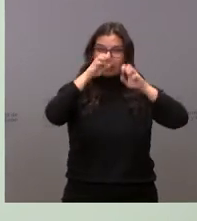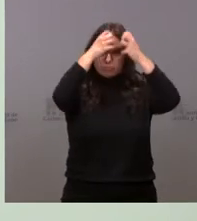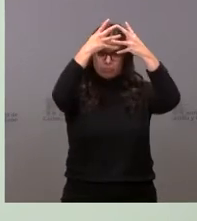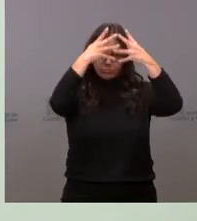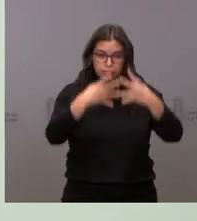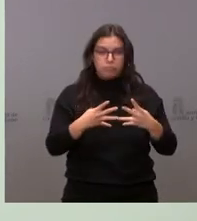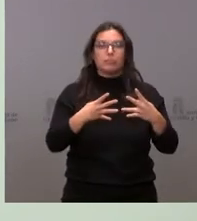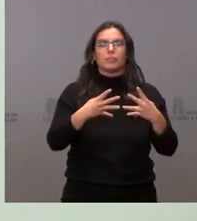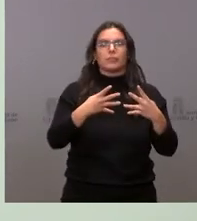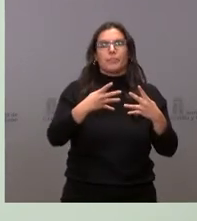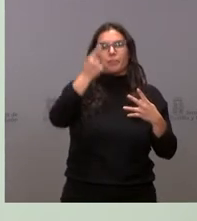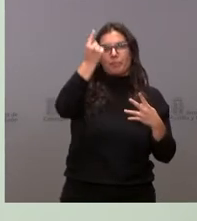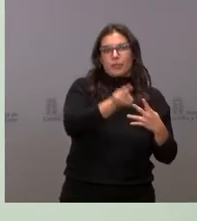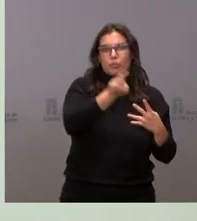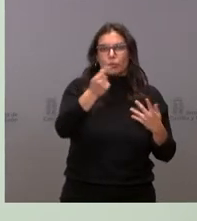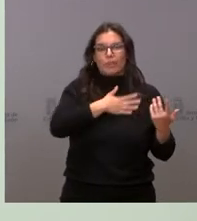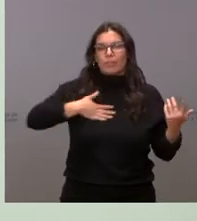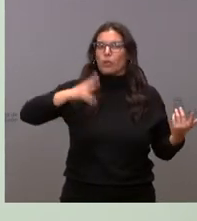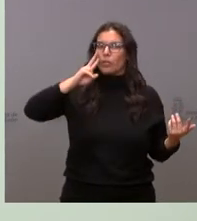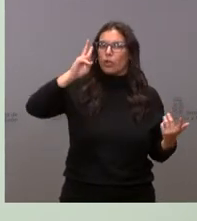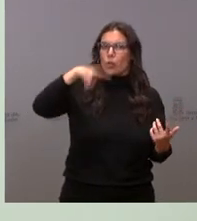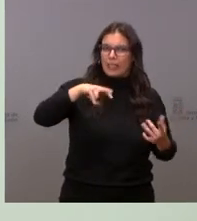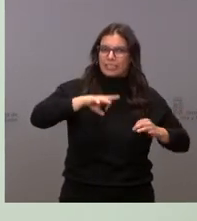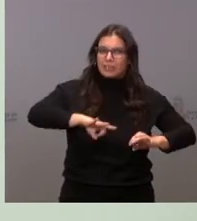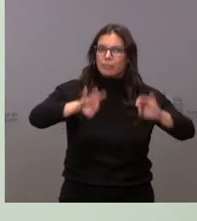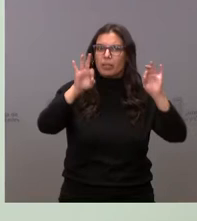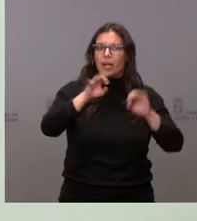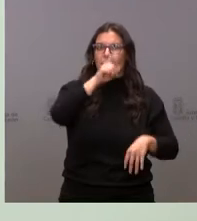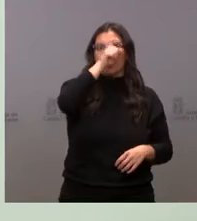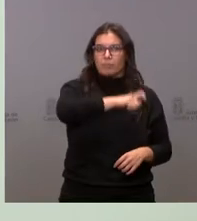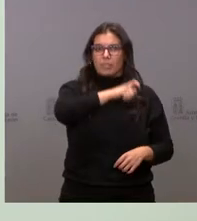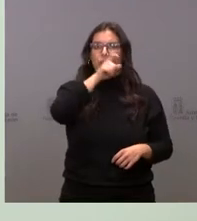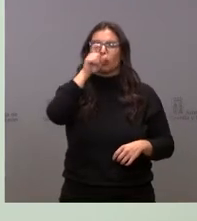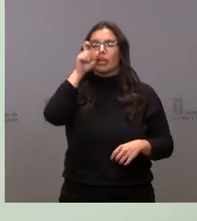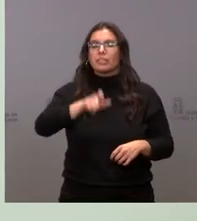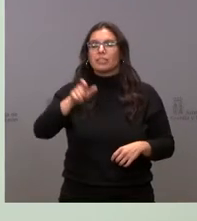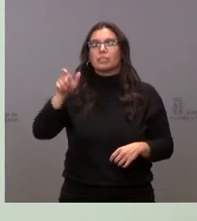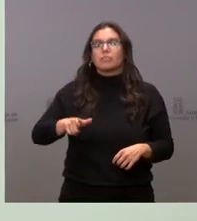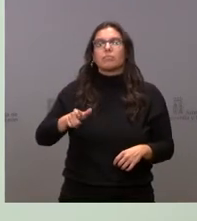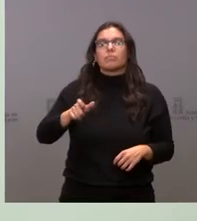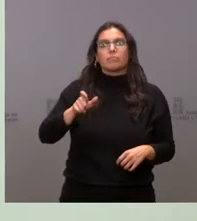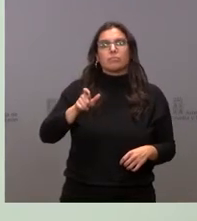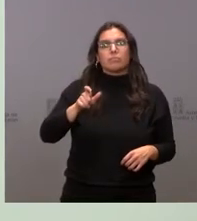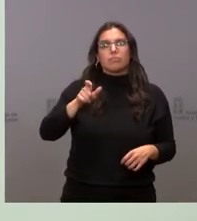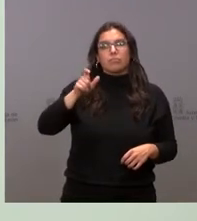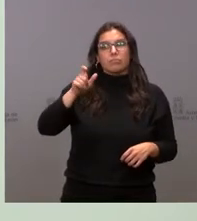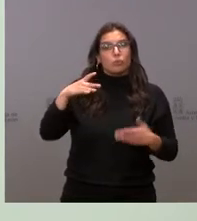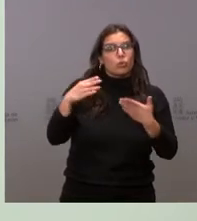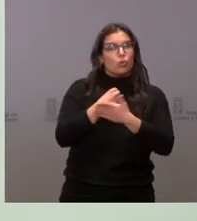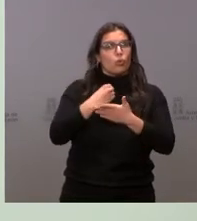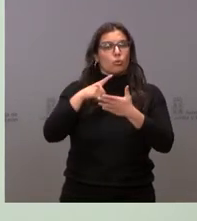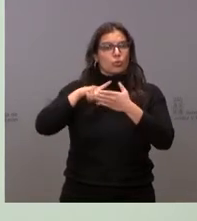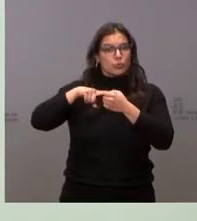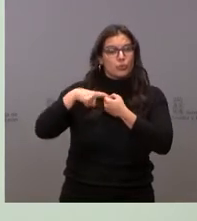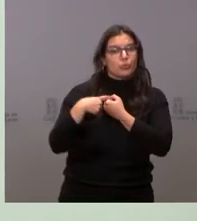un reconocimiento expreso en la persona de quienes me acompañan, a todos los que forman parte de